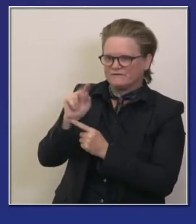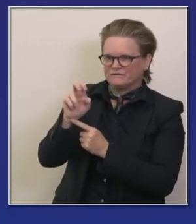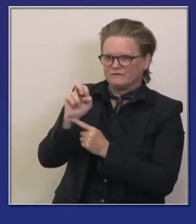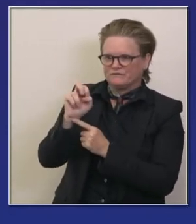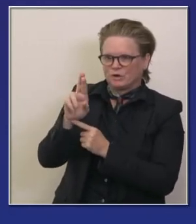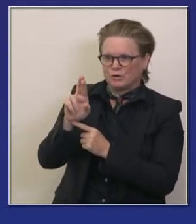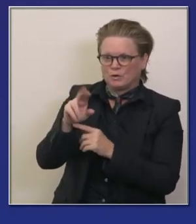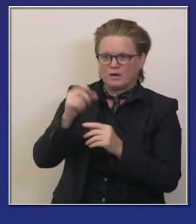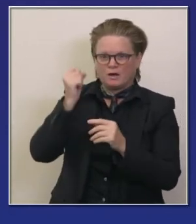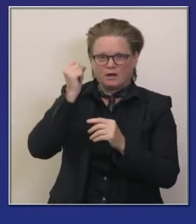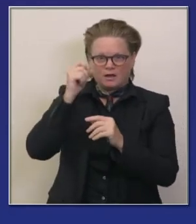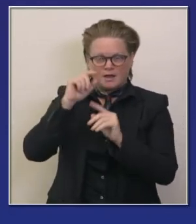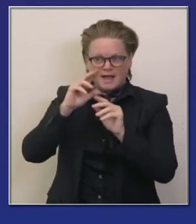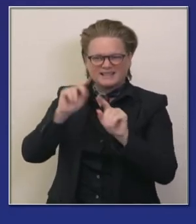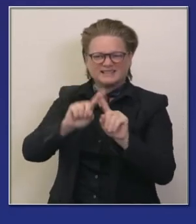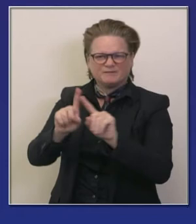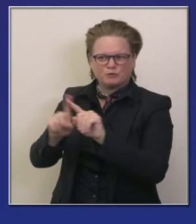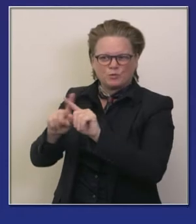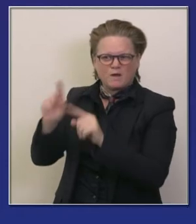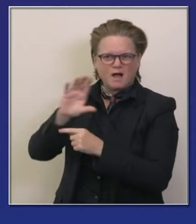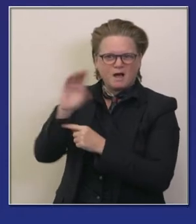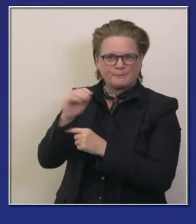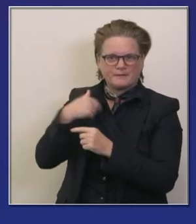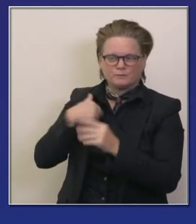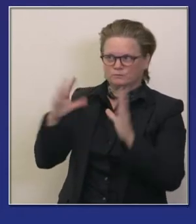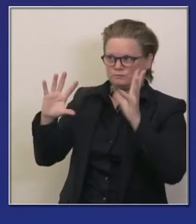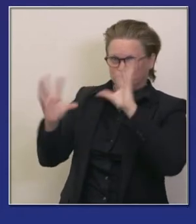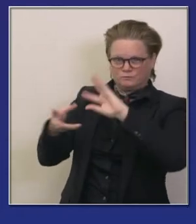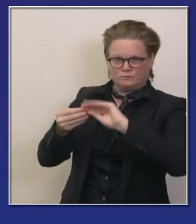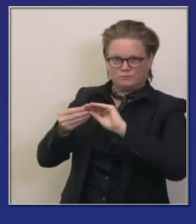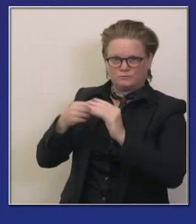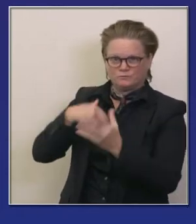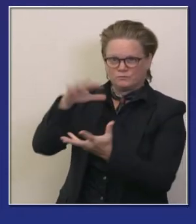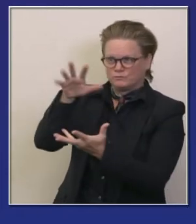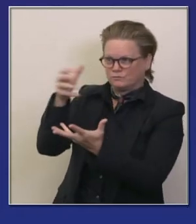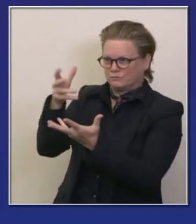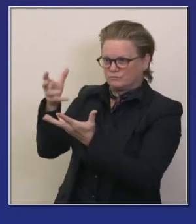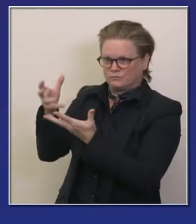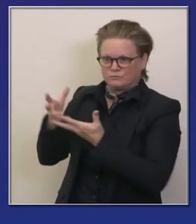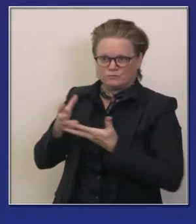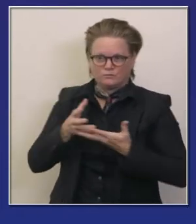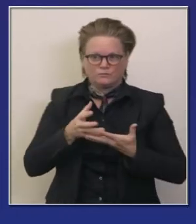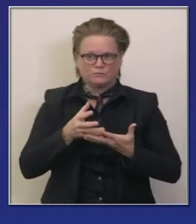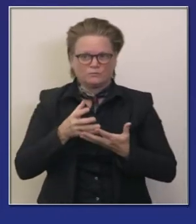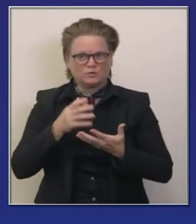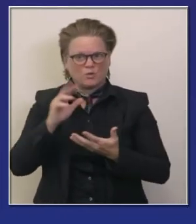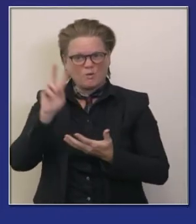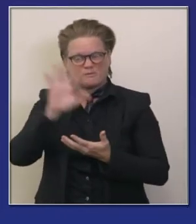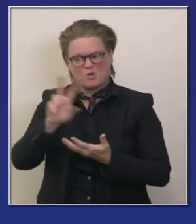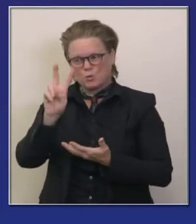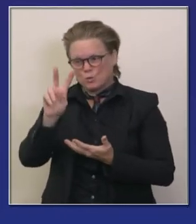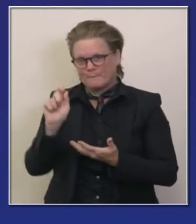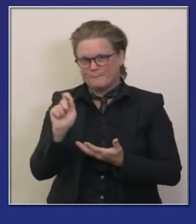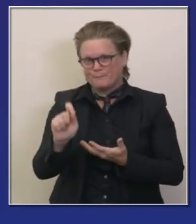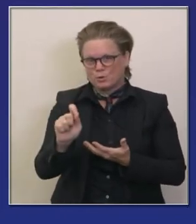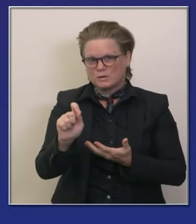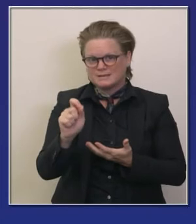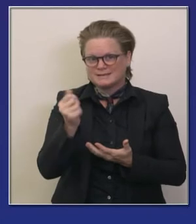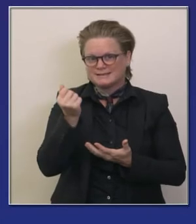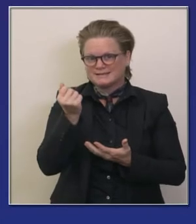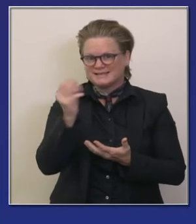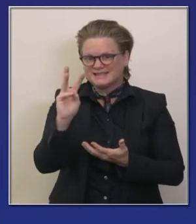dentro de la semana próxima y luego la cifra adicional que puede ascender a más de 2 millones de dosis